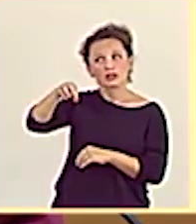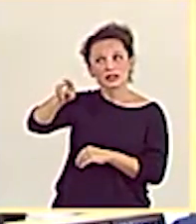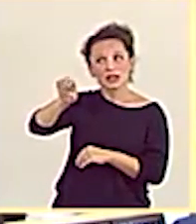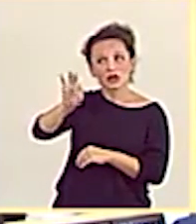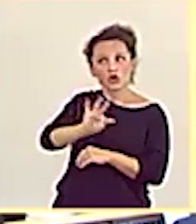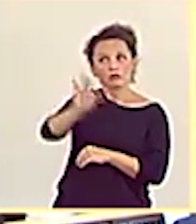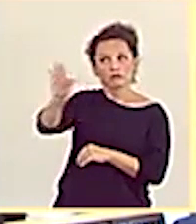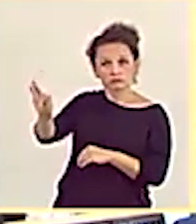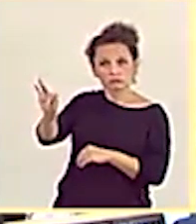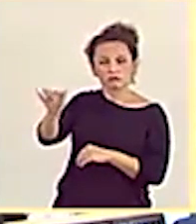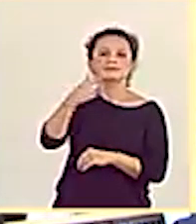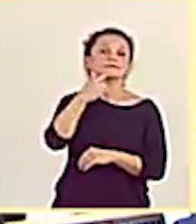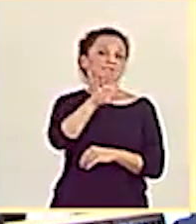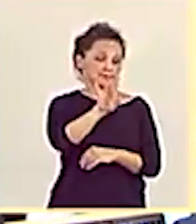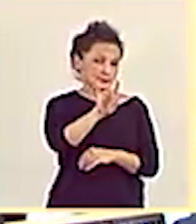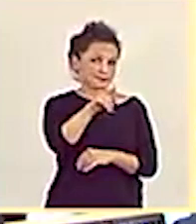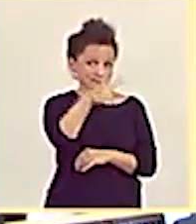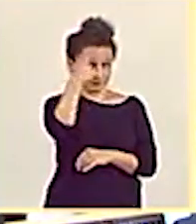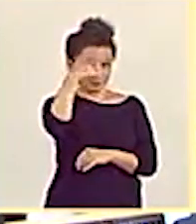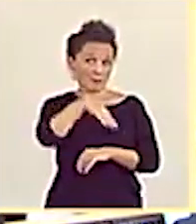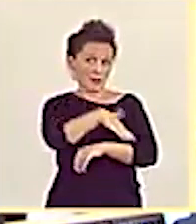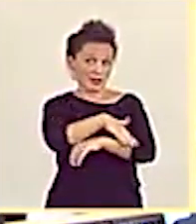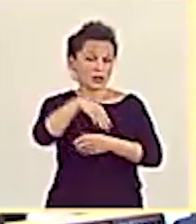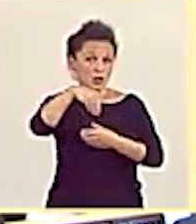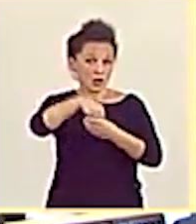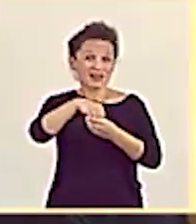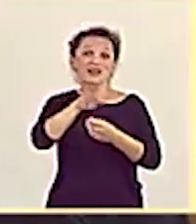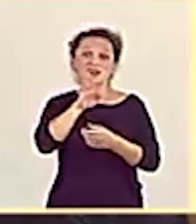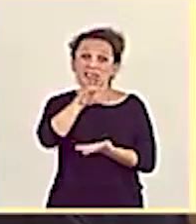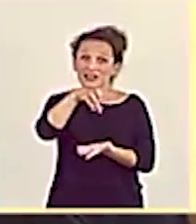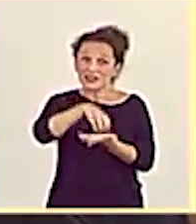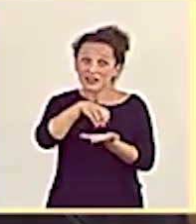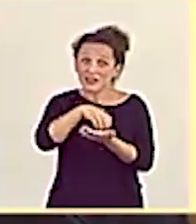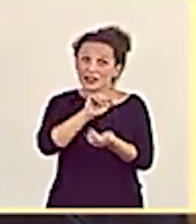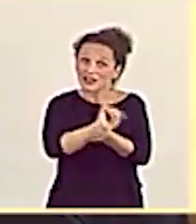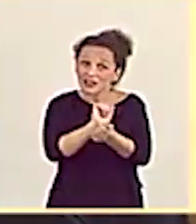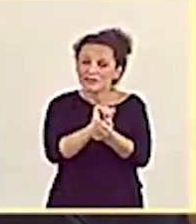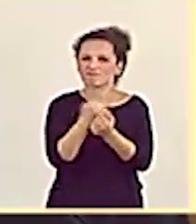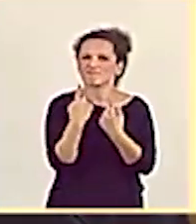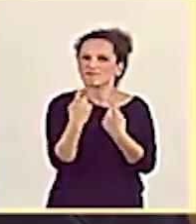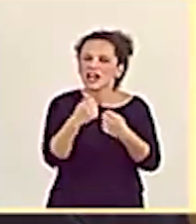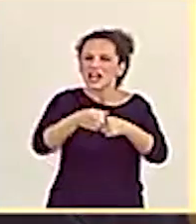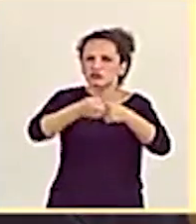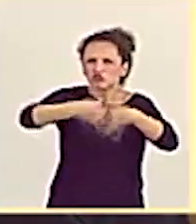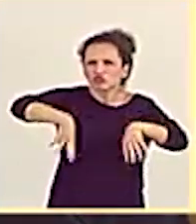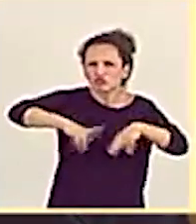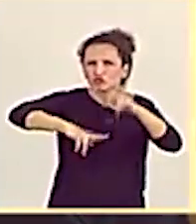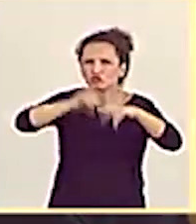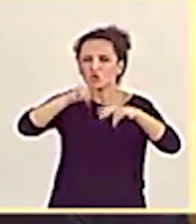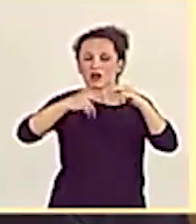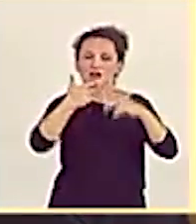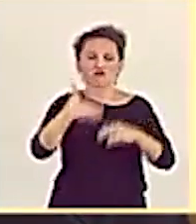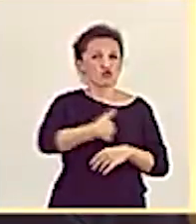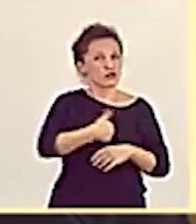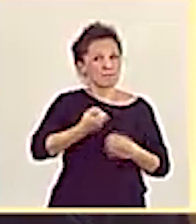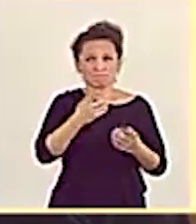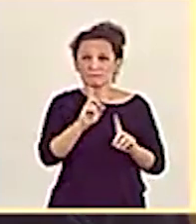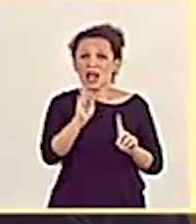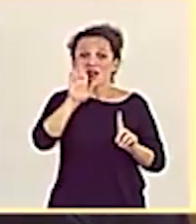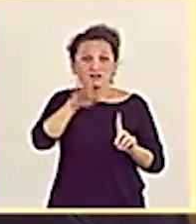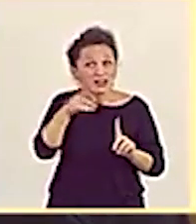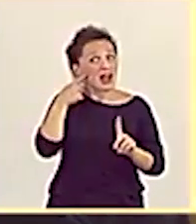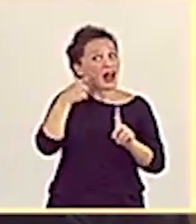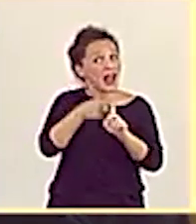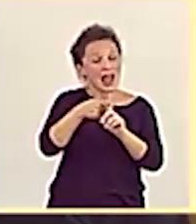Como usted ya sabe, señor ministro, Martutene tiene importantes carencias, tanto estructurales como funcionales, que imposibilitan los fines de